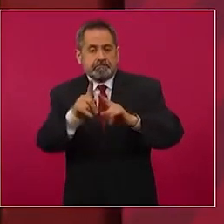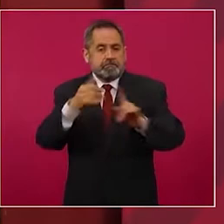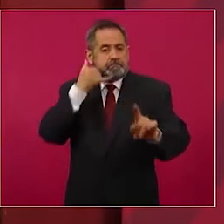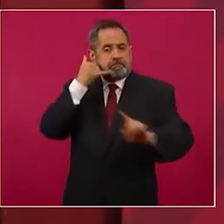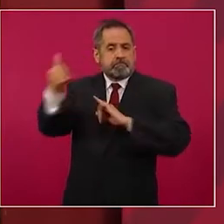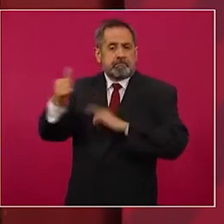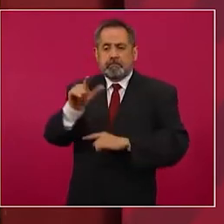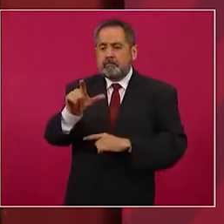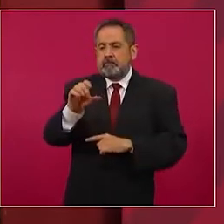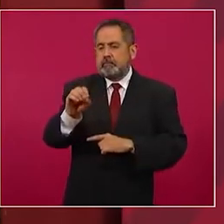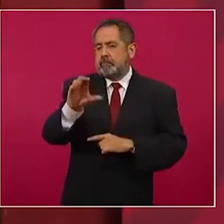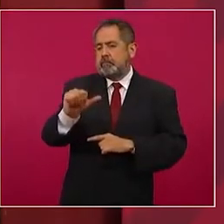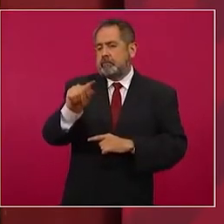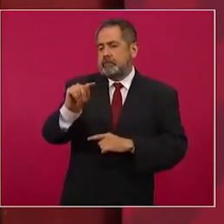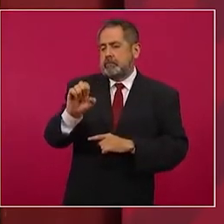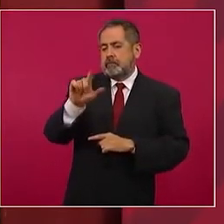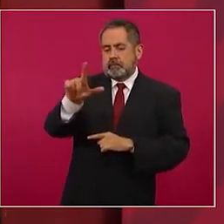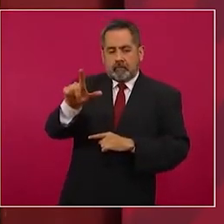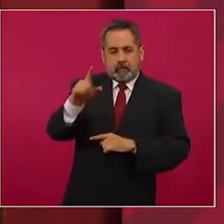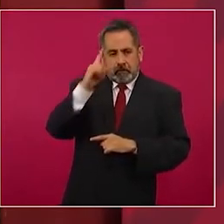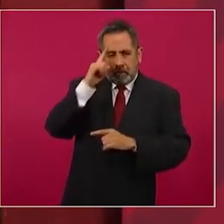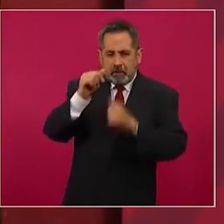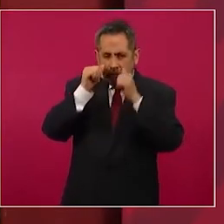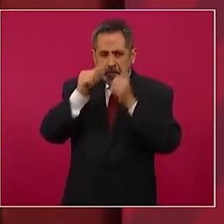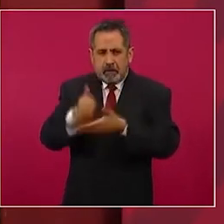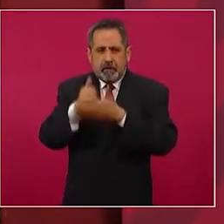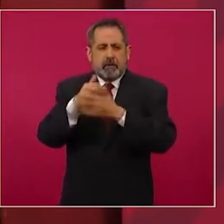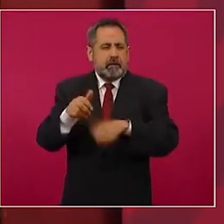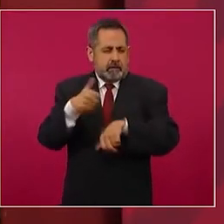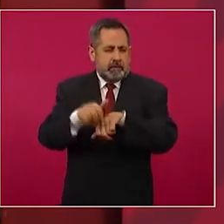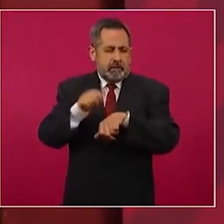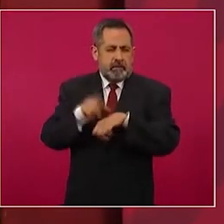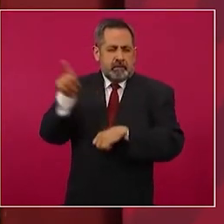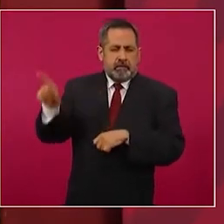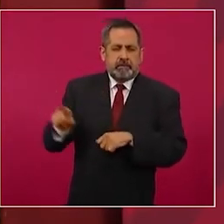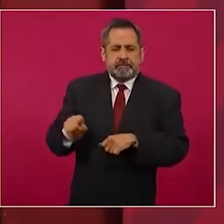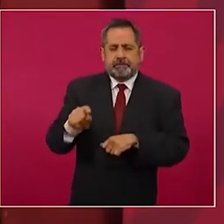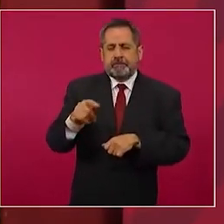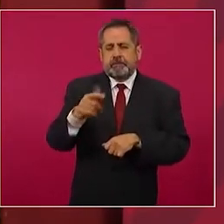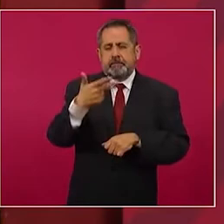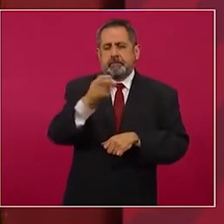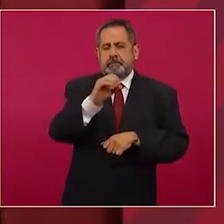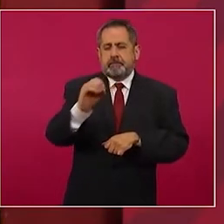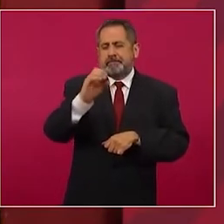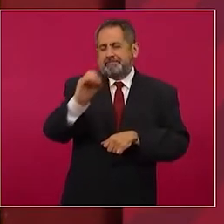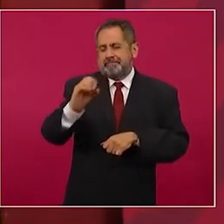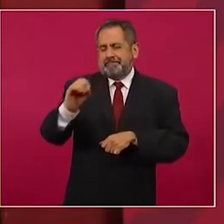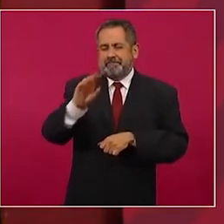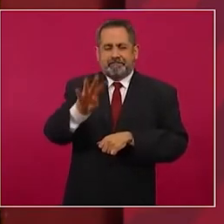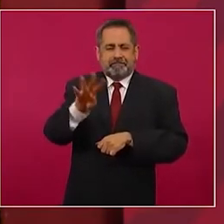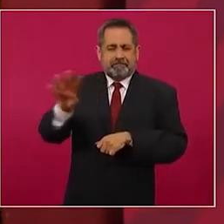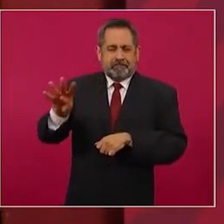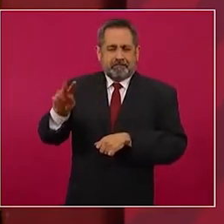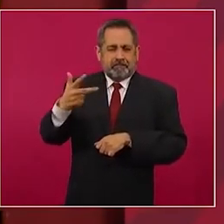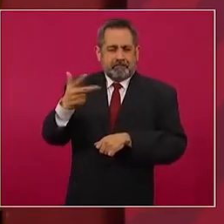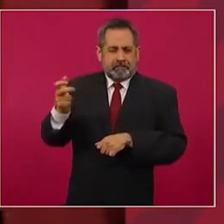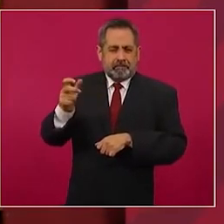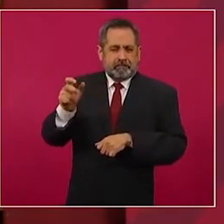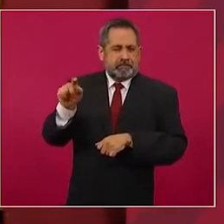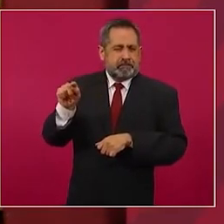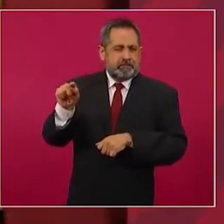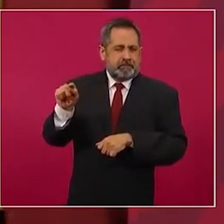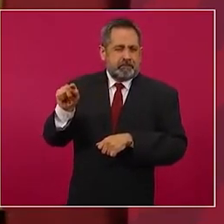recibir orientación y atención. Ahí está, 800-0044-800